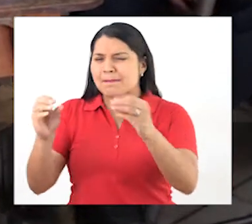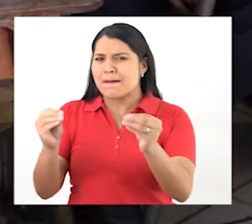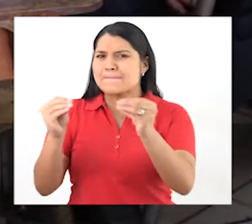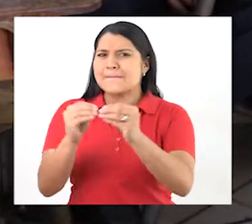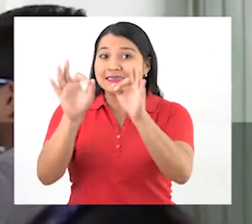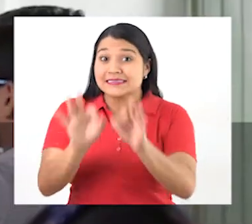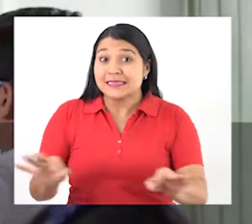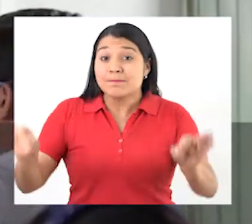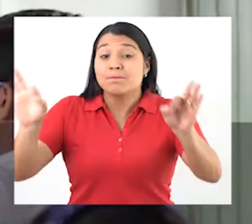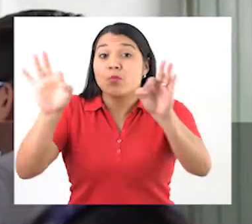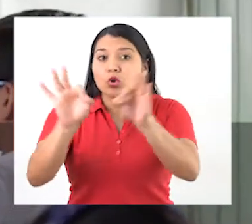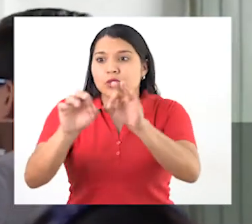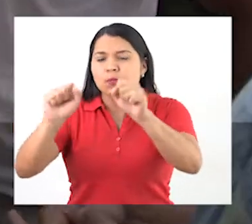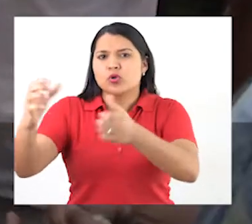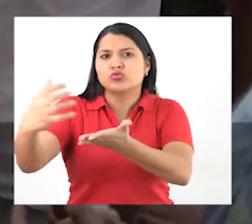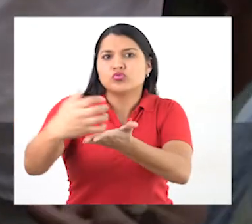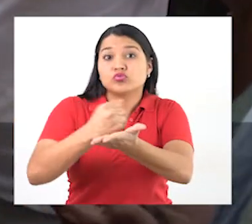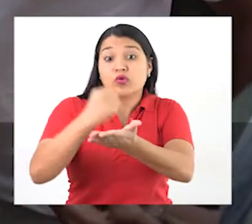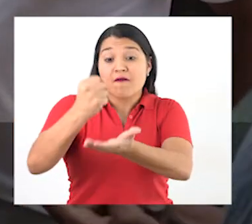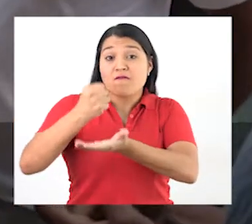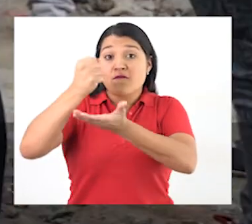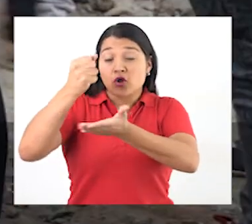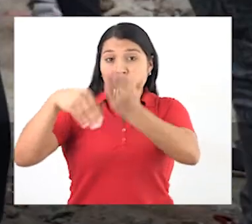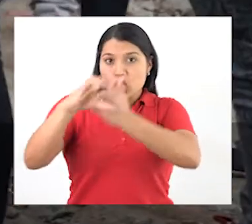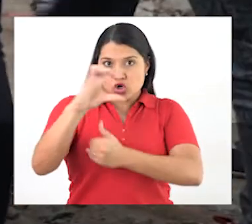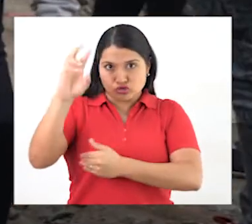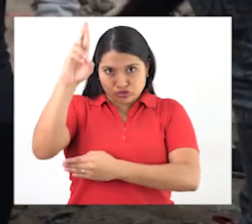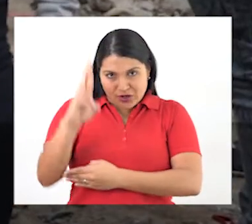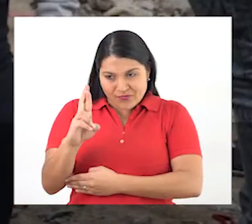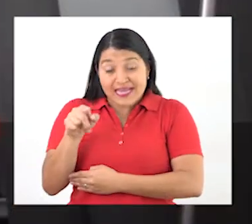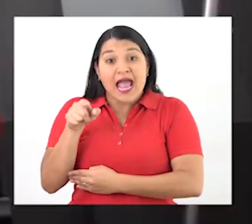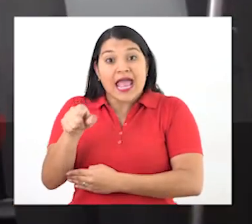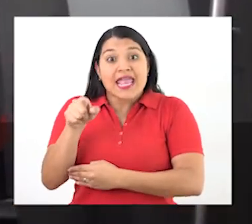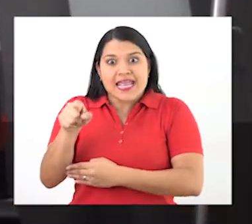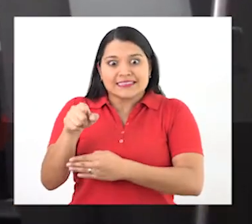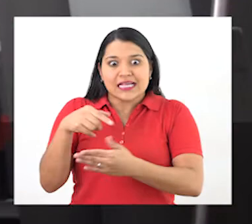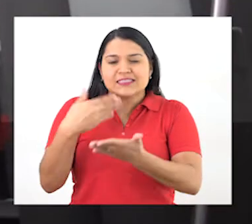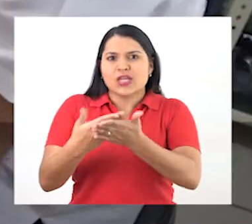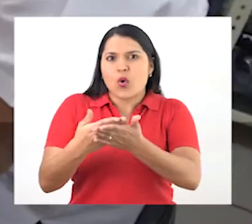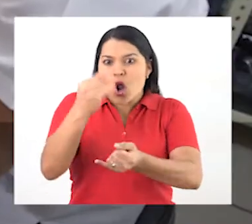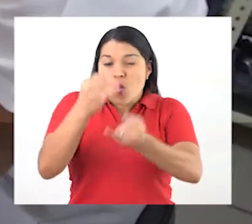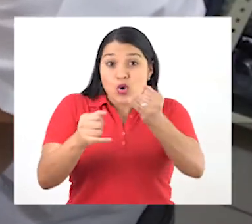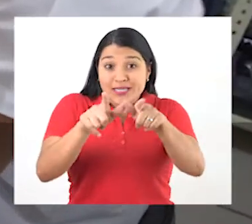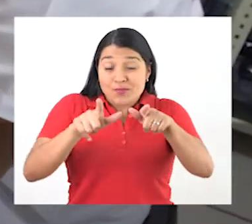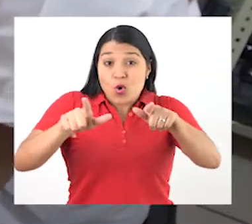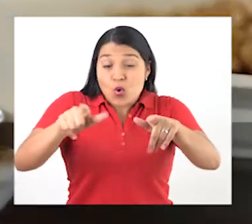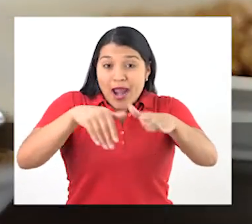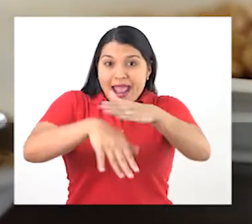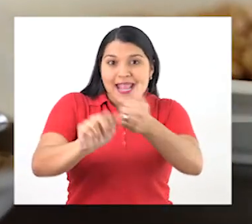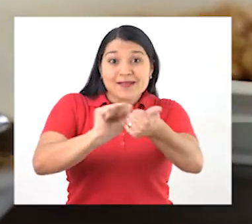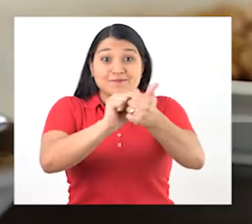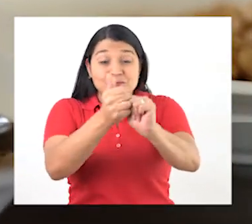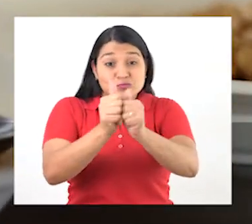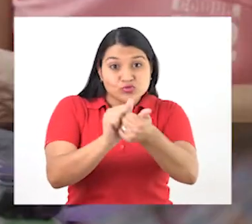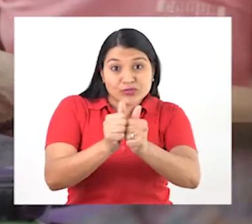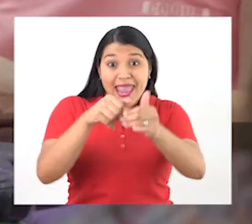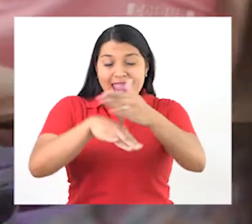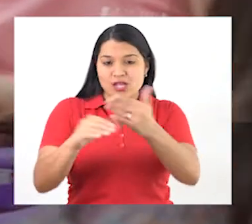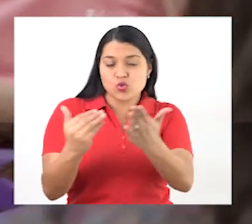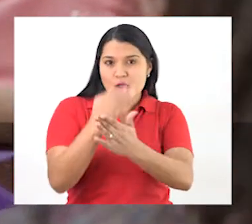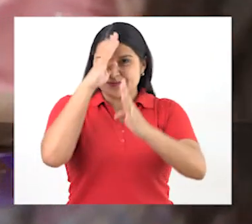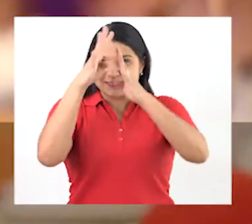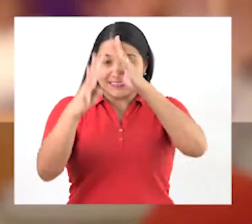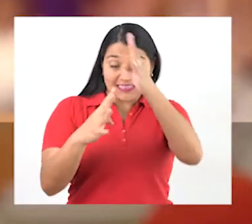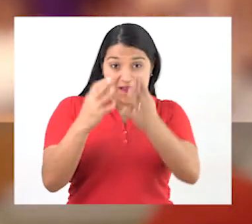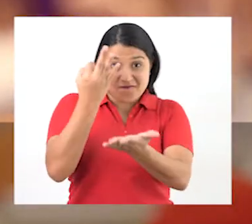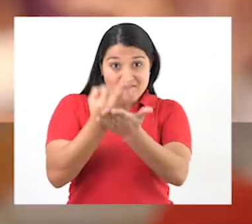más importante de recaudación de fondos en Costa Rica, la cual ha sido finalista de concursos mundiales de innovación financiera.